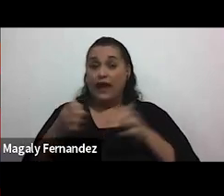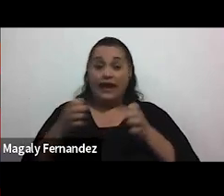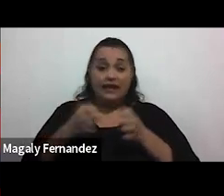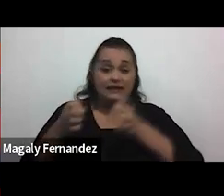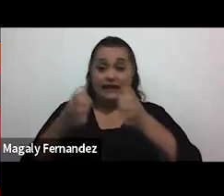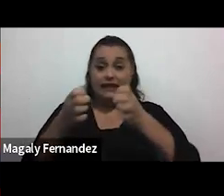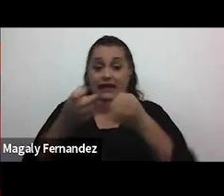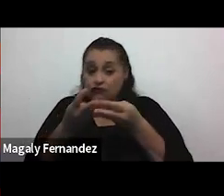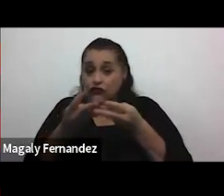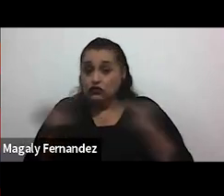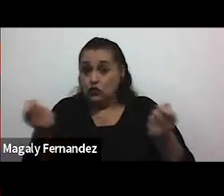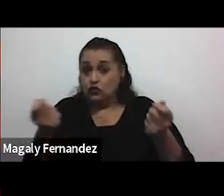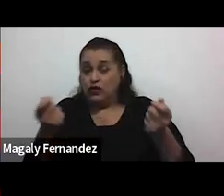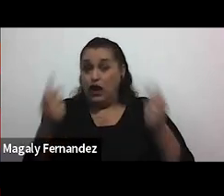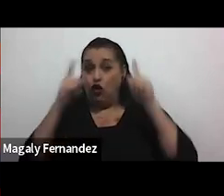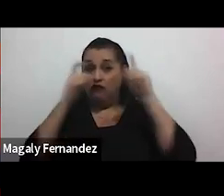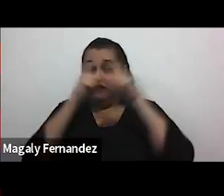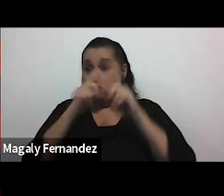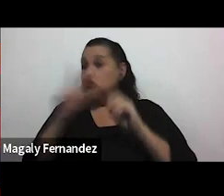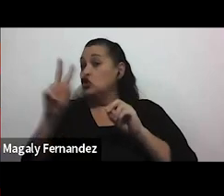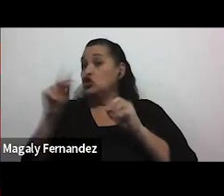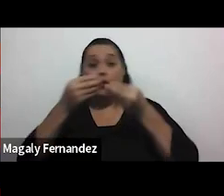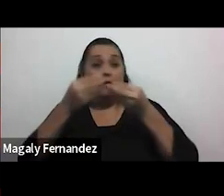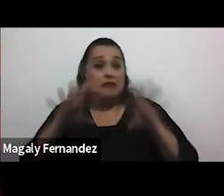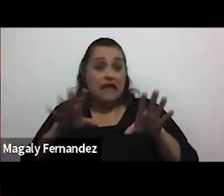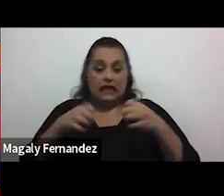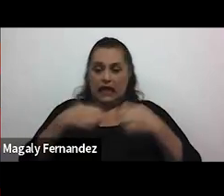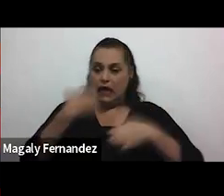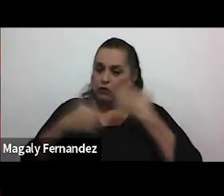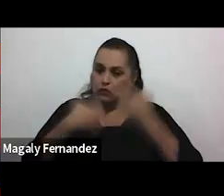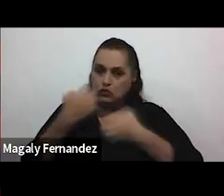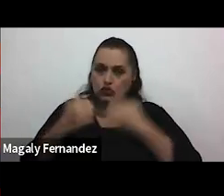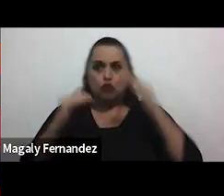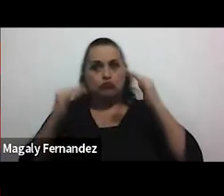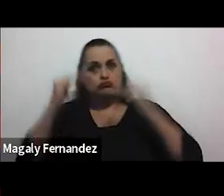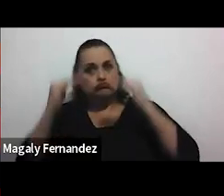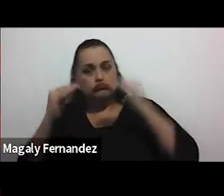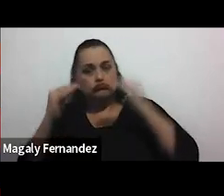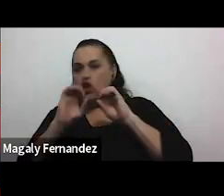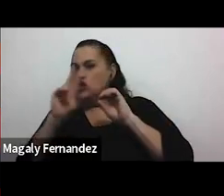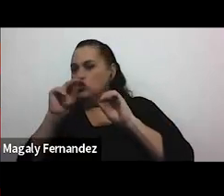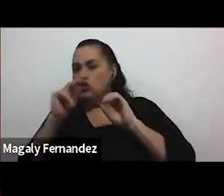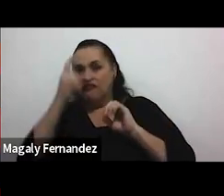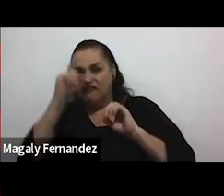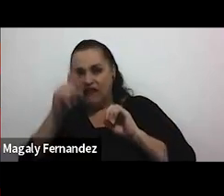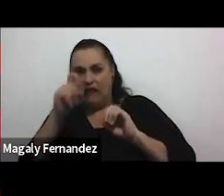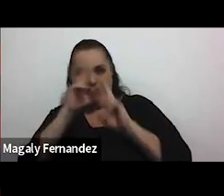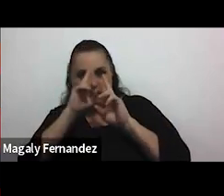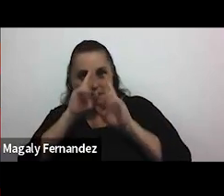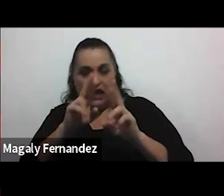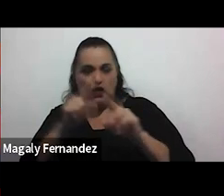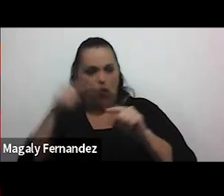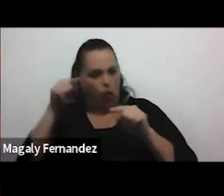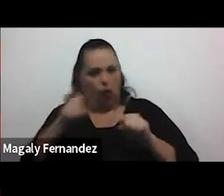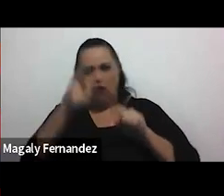resolver los conflictos donde no se pierde la regulación emocional donde no se pierde el respeto donde no se ofende a esa persona